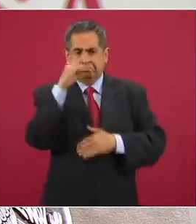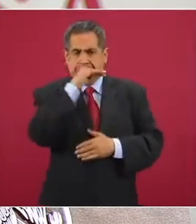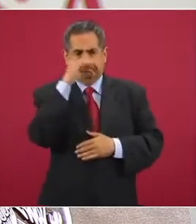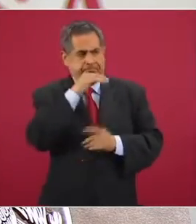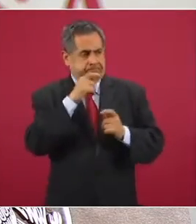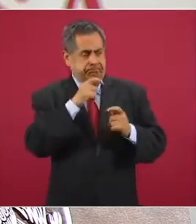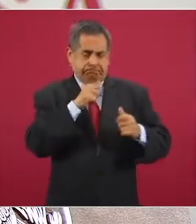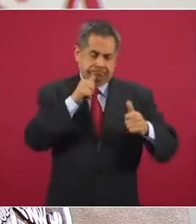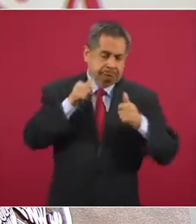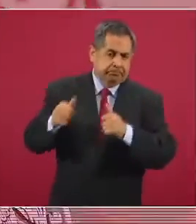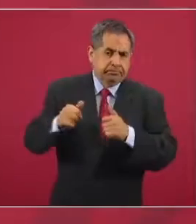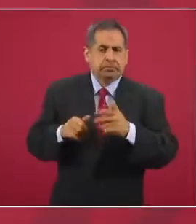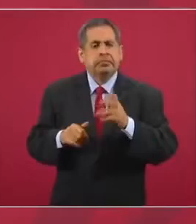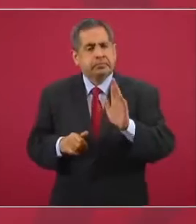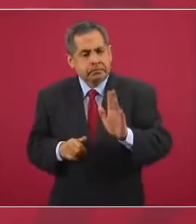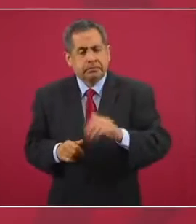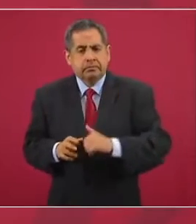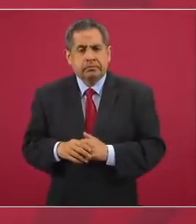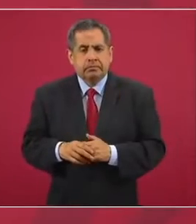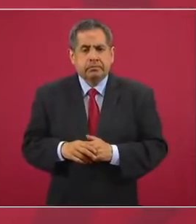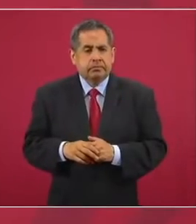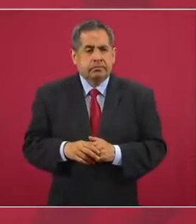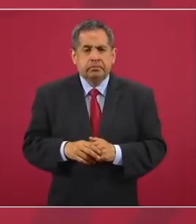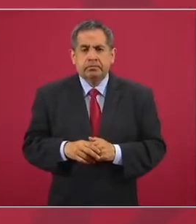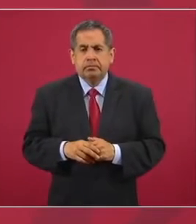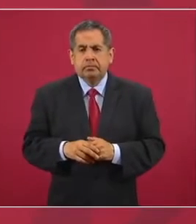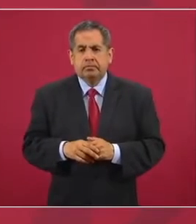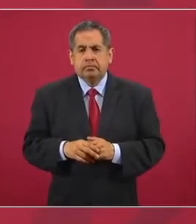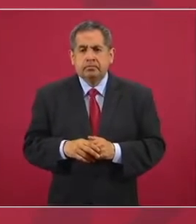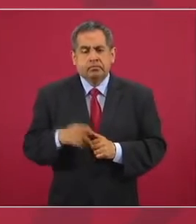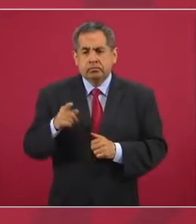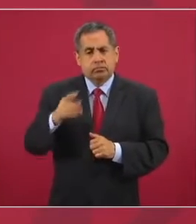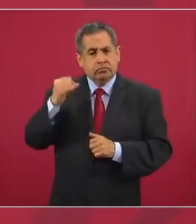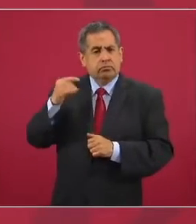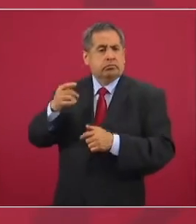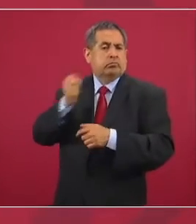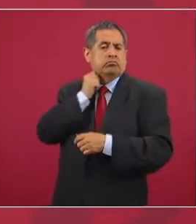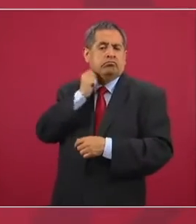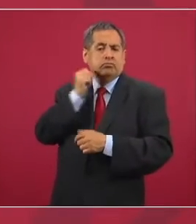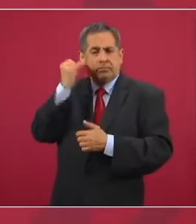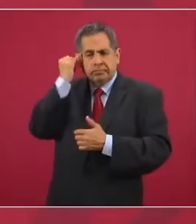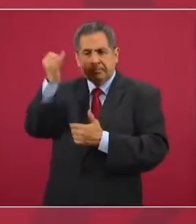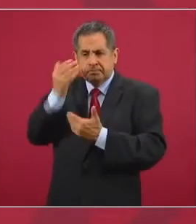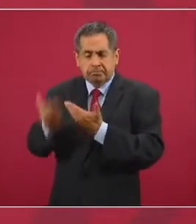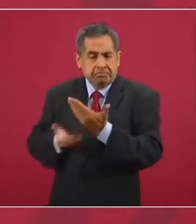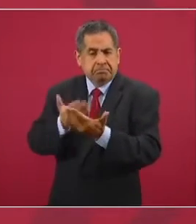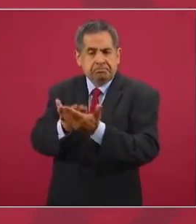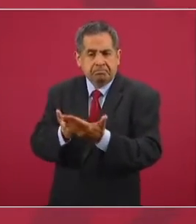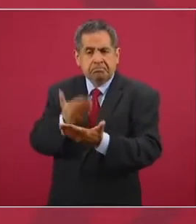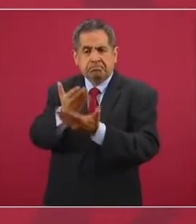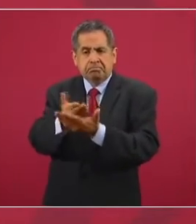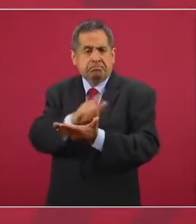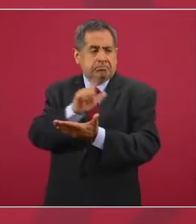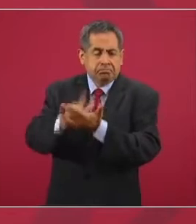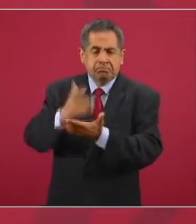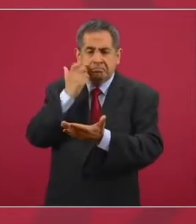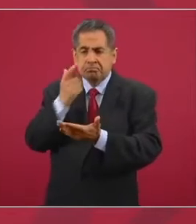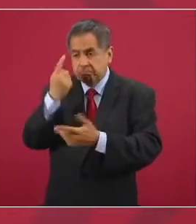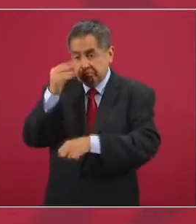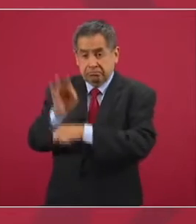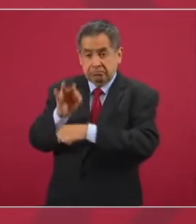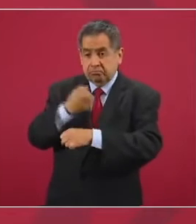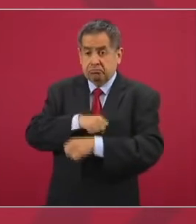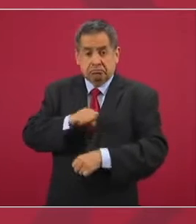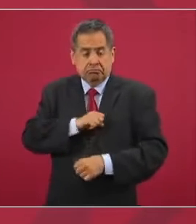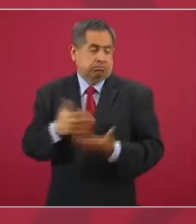De todas maneras, iniciativas que tienen adelante, todo lo que sea por mejorar la salud del pueblo